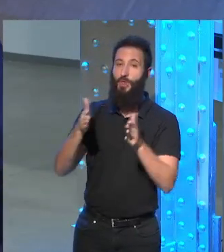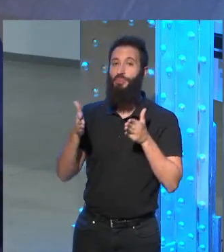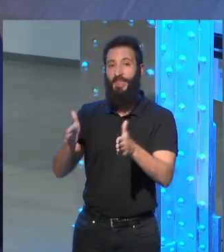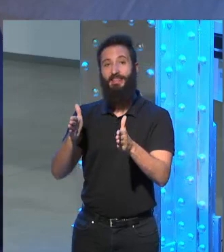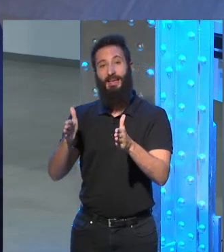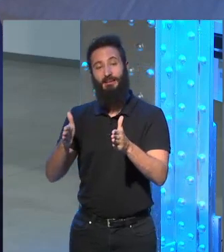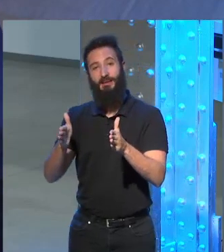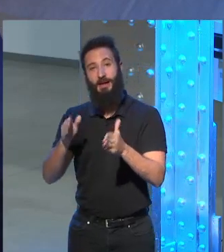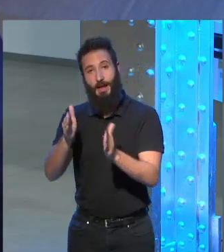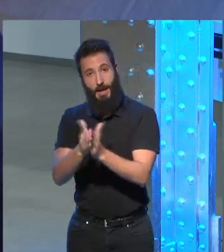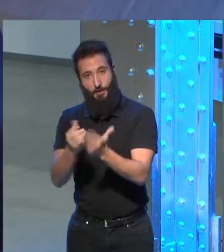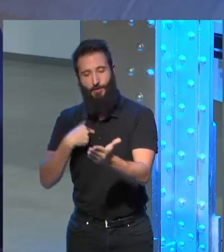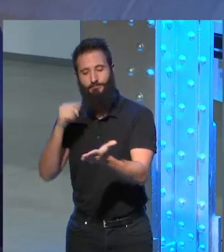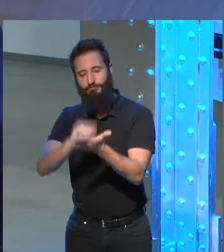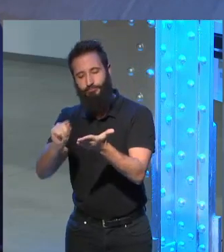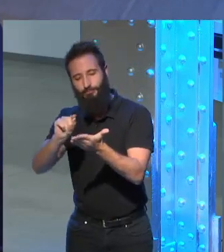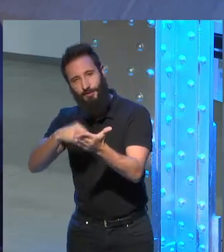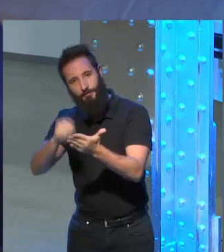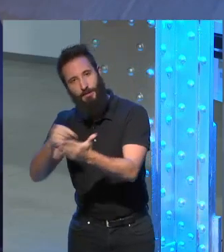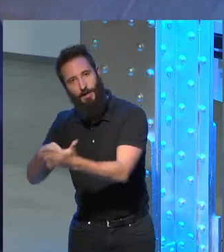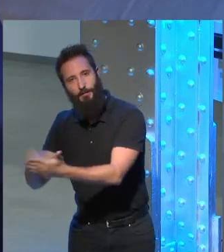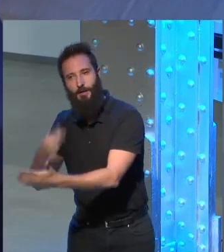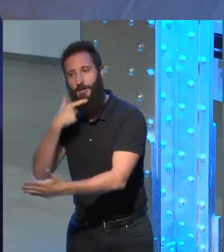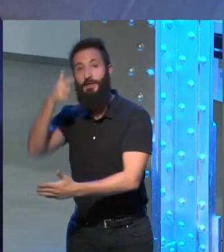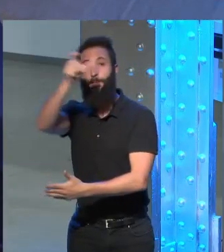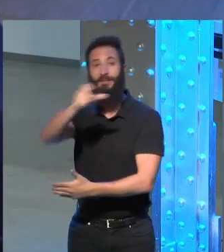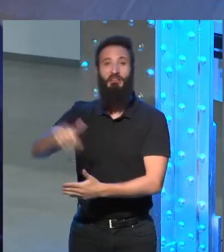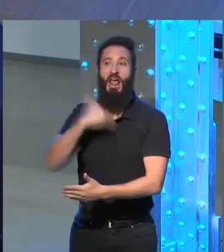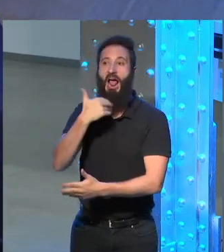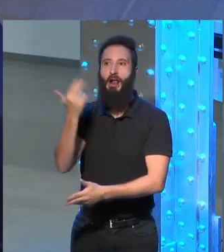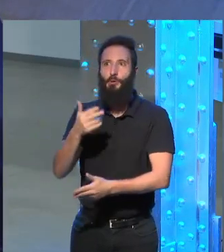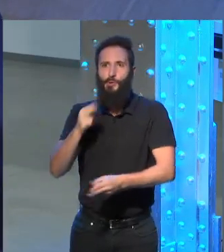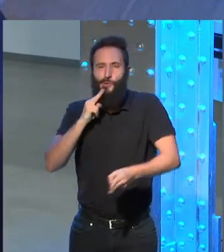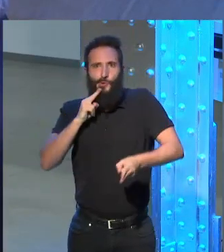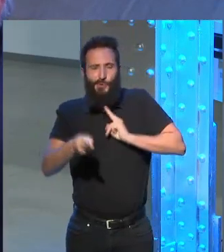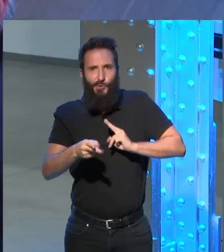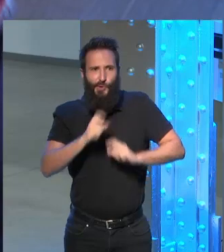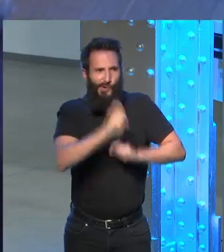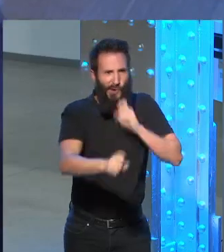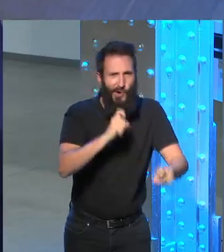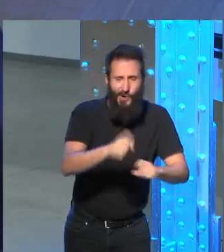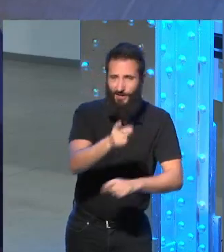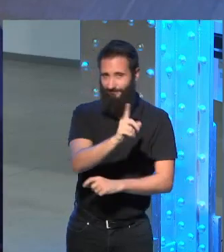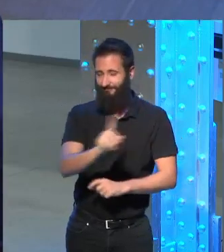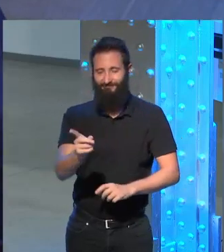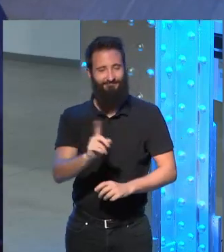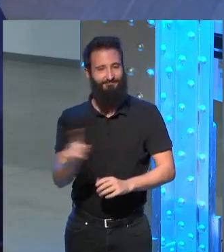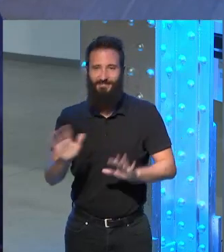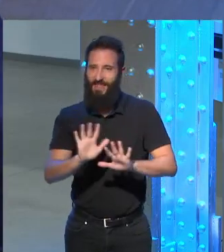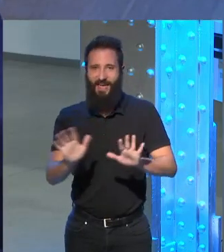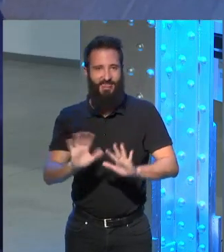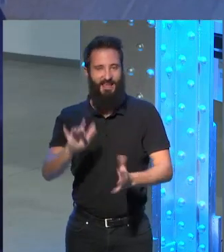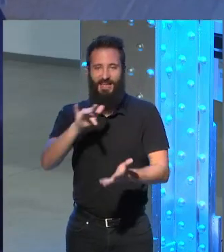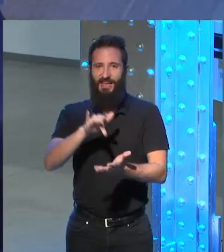y nunca nadie pues reaccionó de una manera digamos ofensiva en en